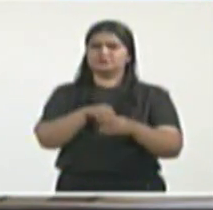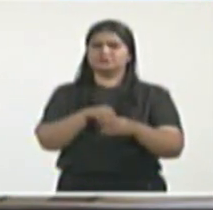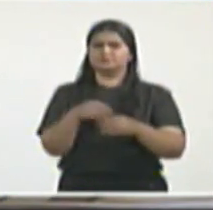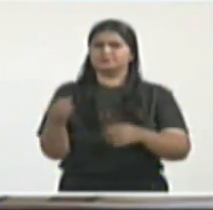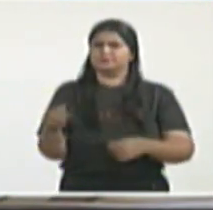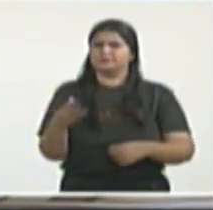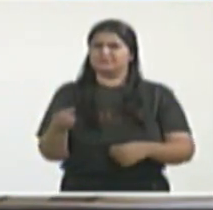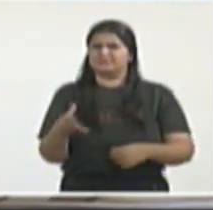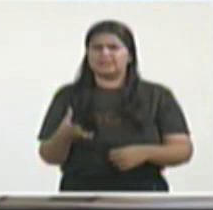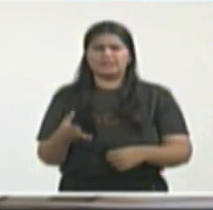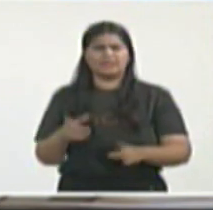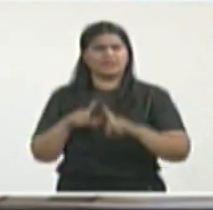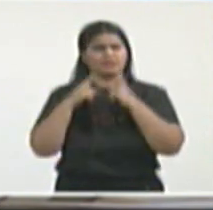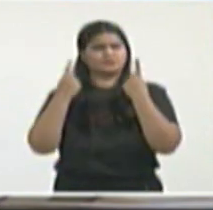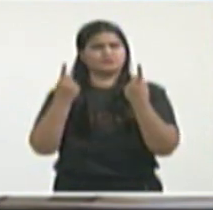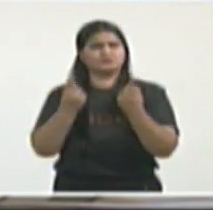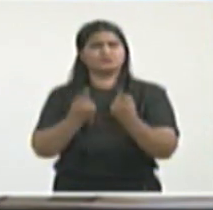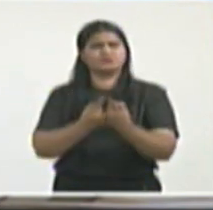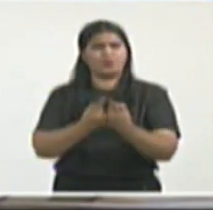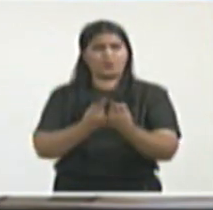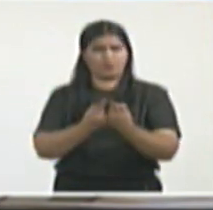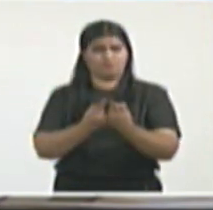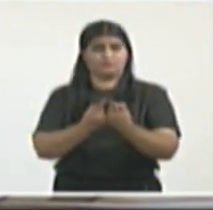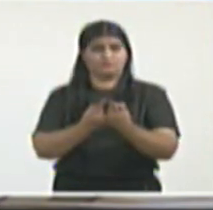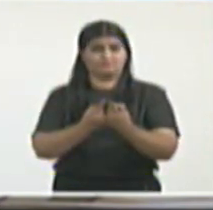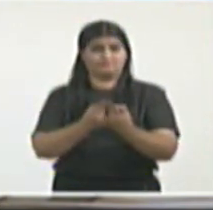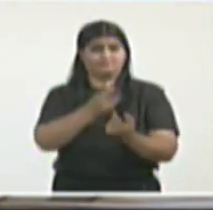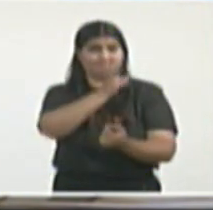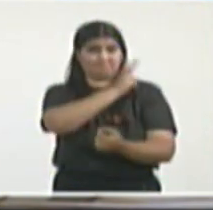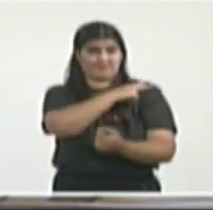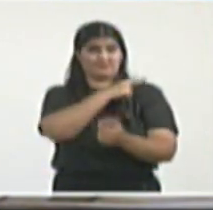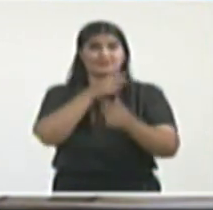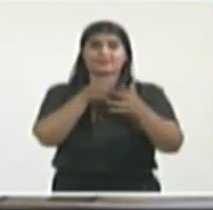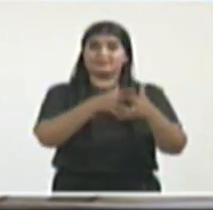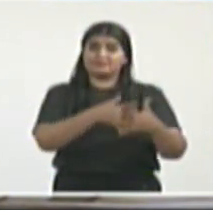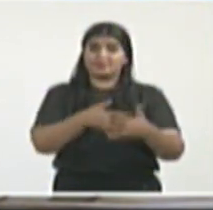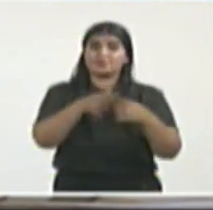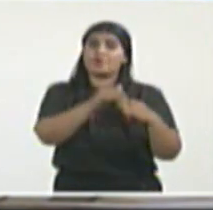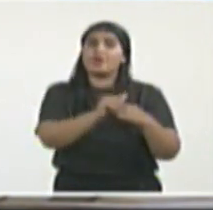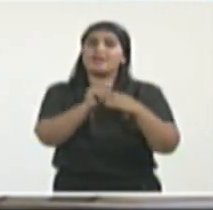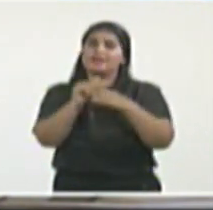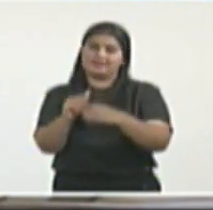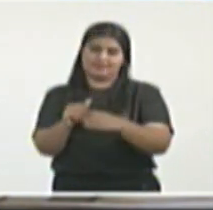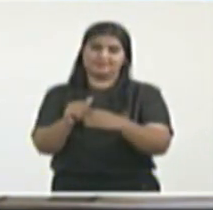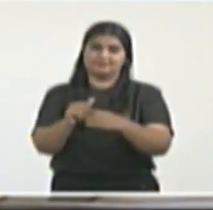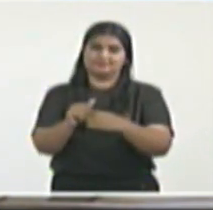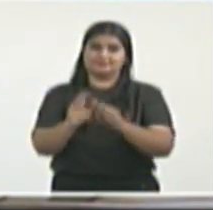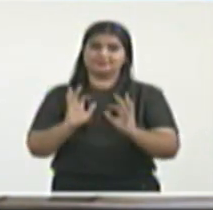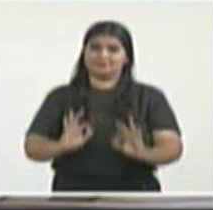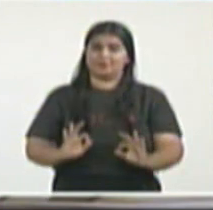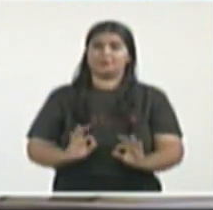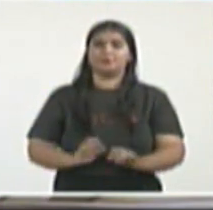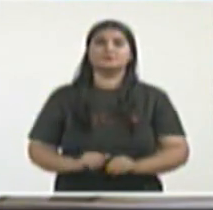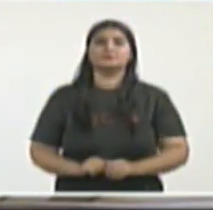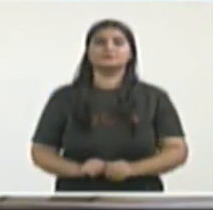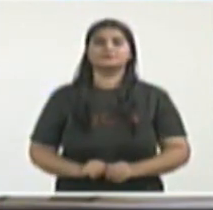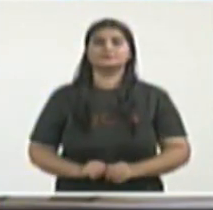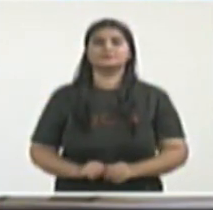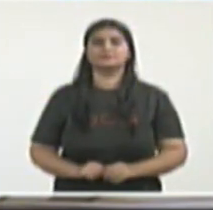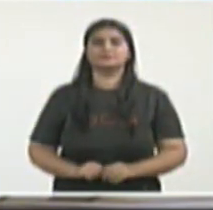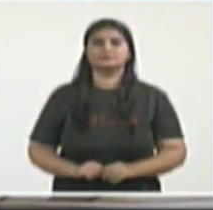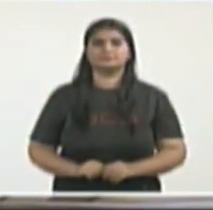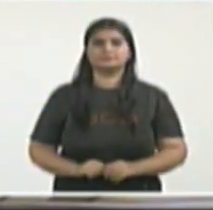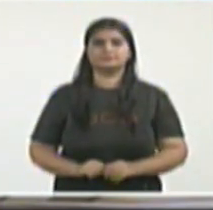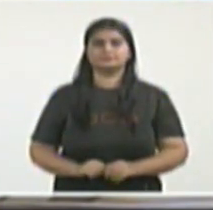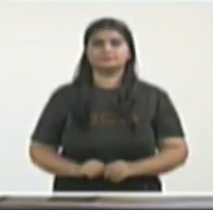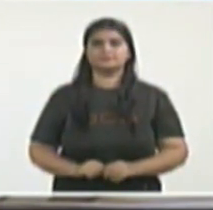extrema derecha, en la Florida, calculan y se equivocan, pero lo intentan,